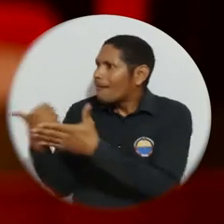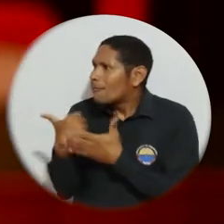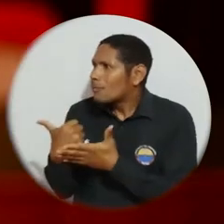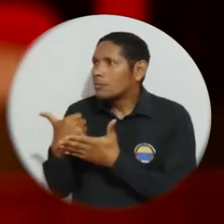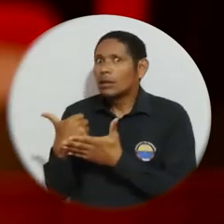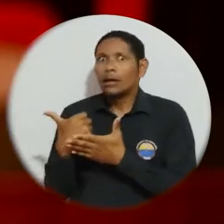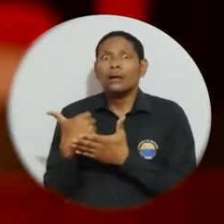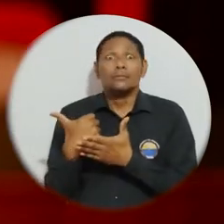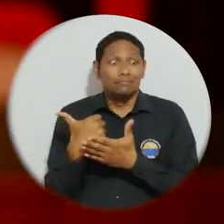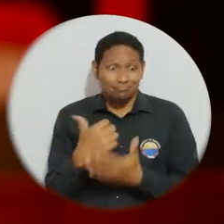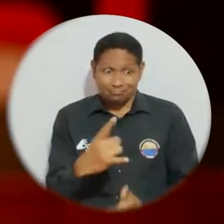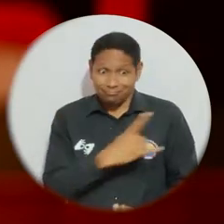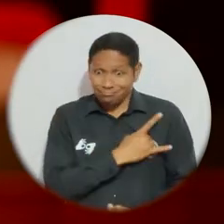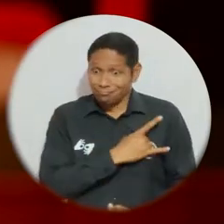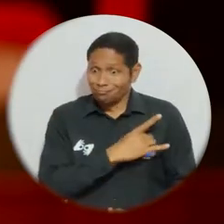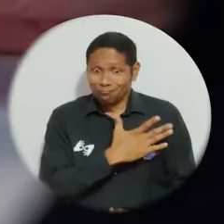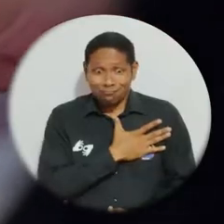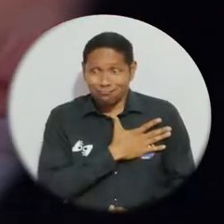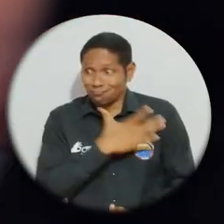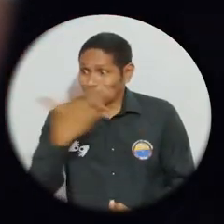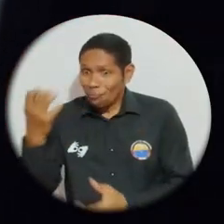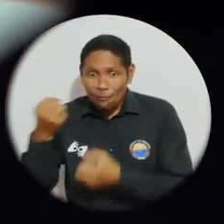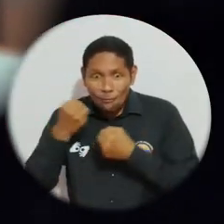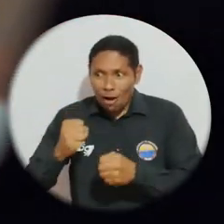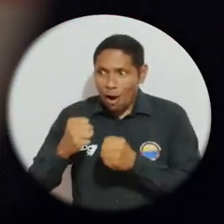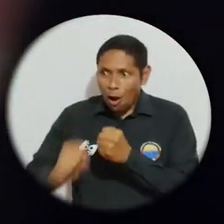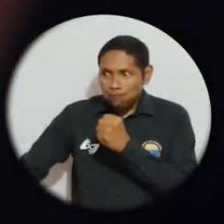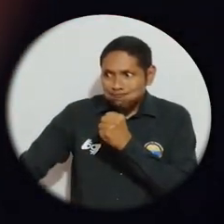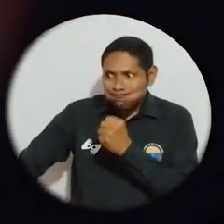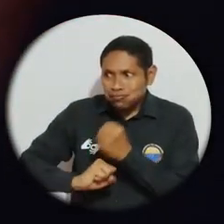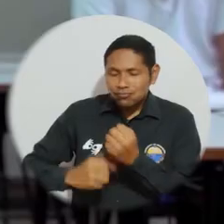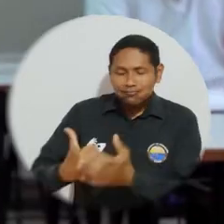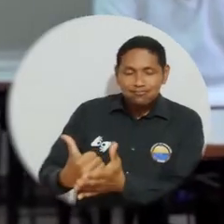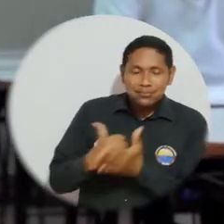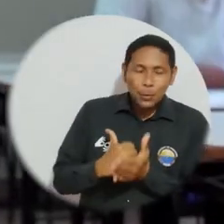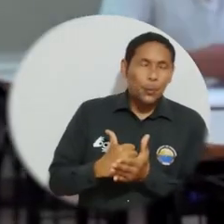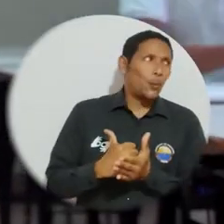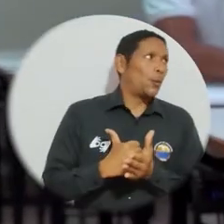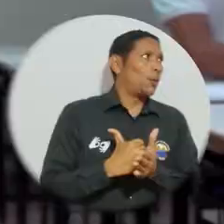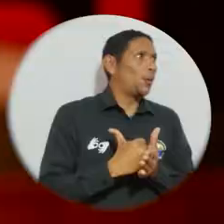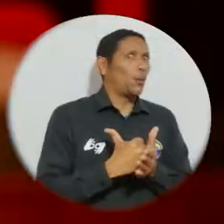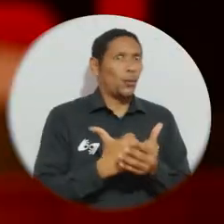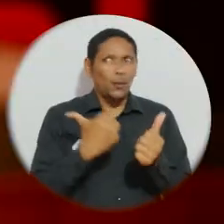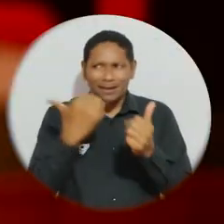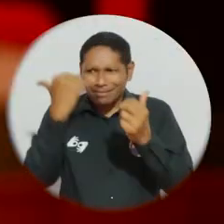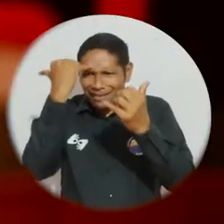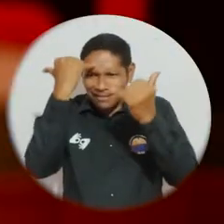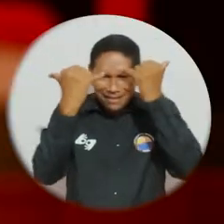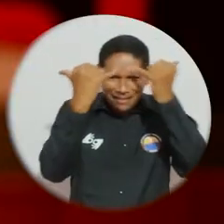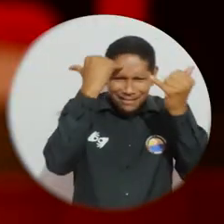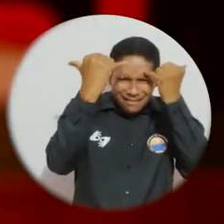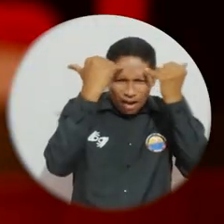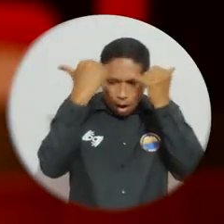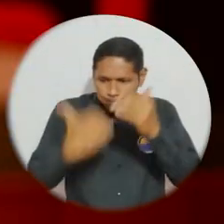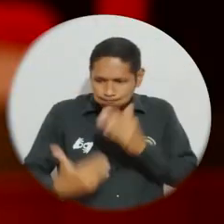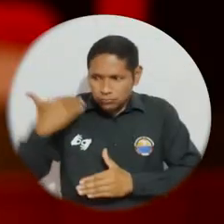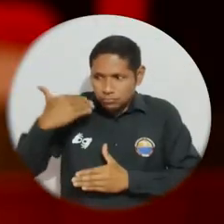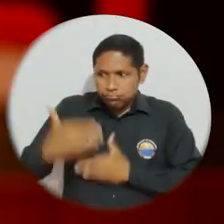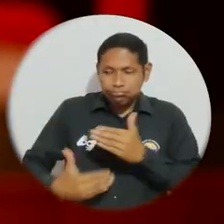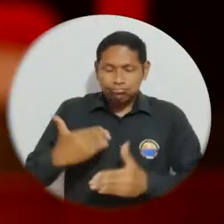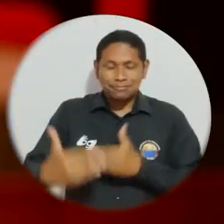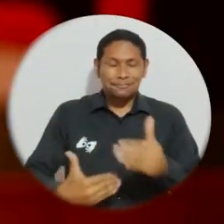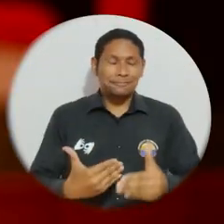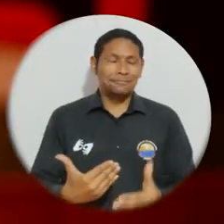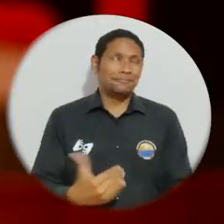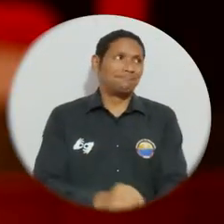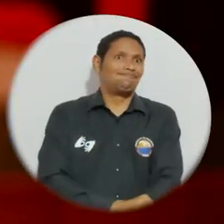favor me ayudaran. Y que la universidad haga ese esfuerzo por ayudarle a uno de sacar esas ideas y ponerlas en marcha,